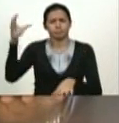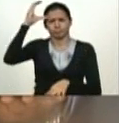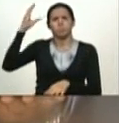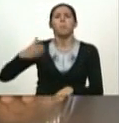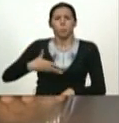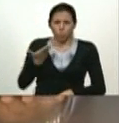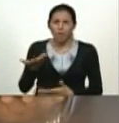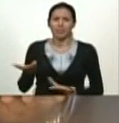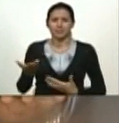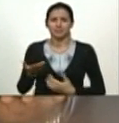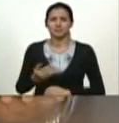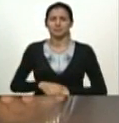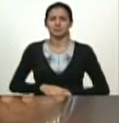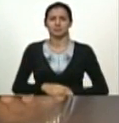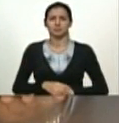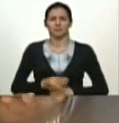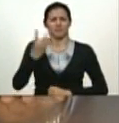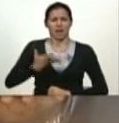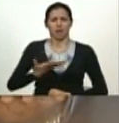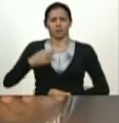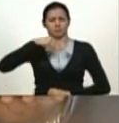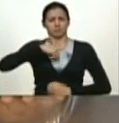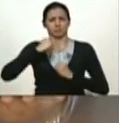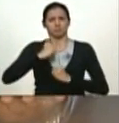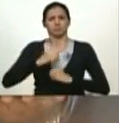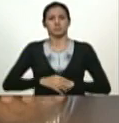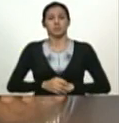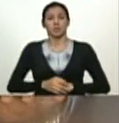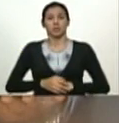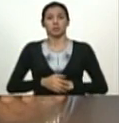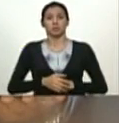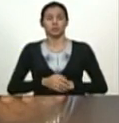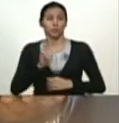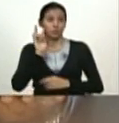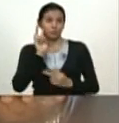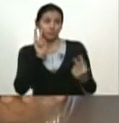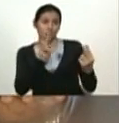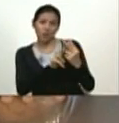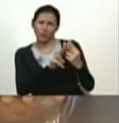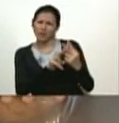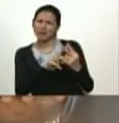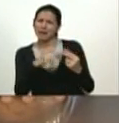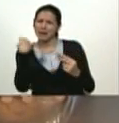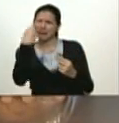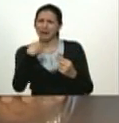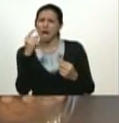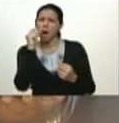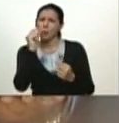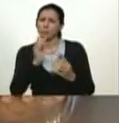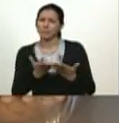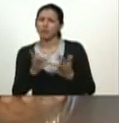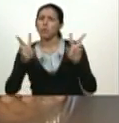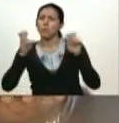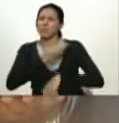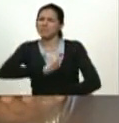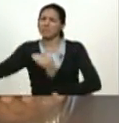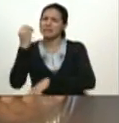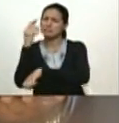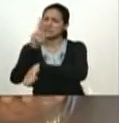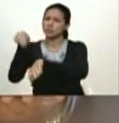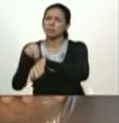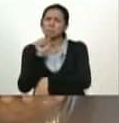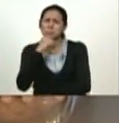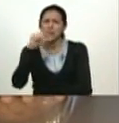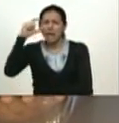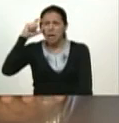moral hoy más fuerza que nunca porque mientras le veo la cara Ramos Alud más ganas de trabajar me da porque el país no puede